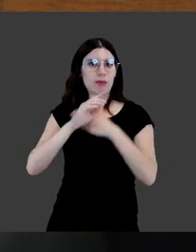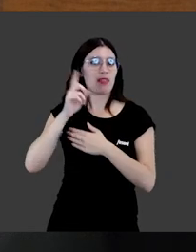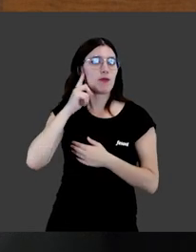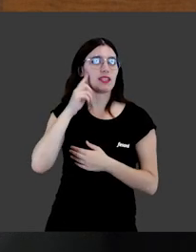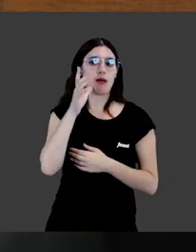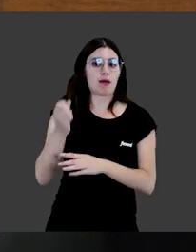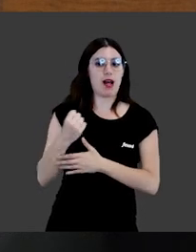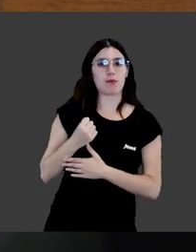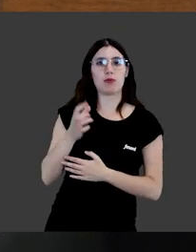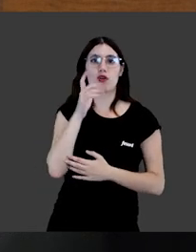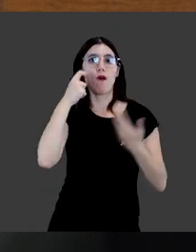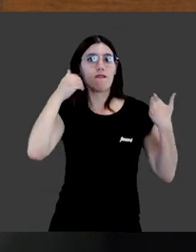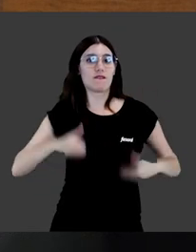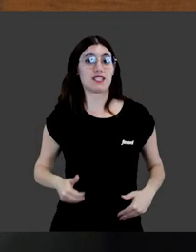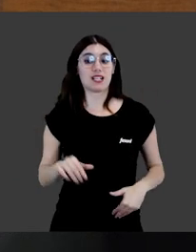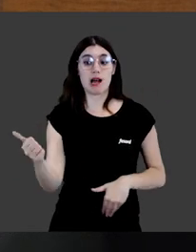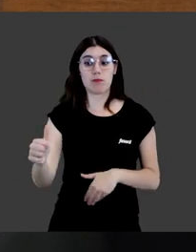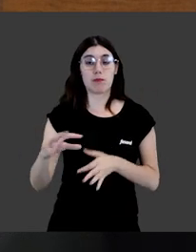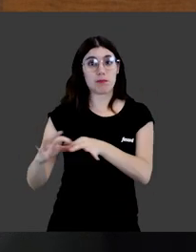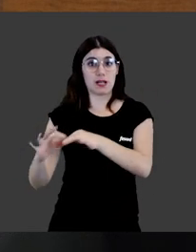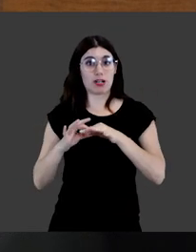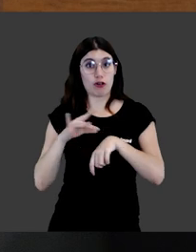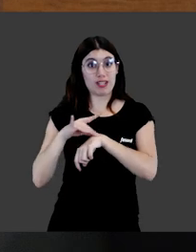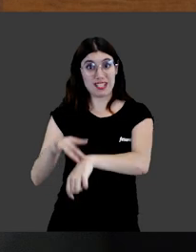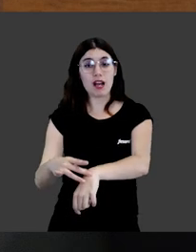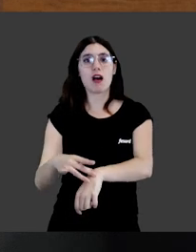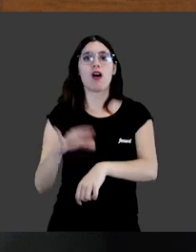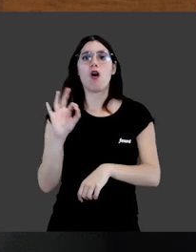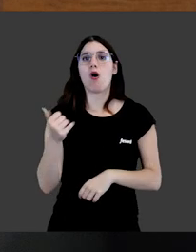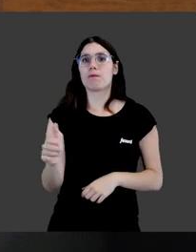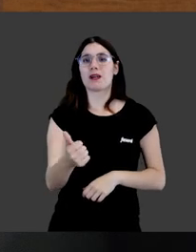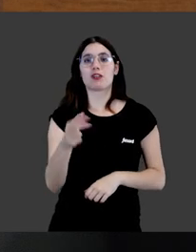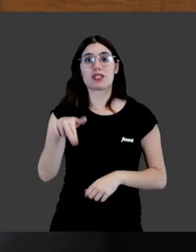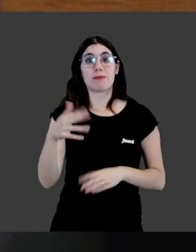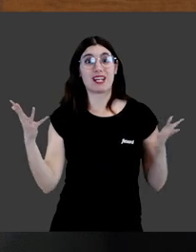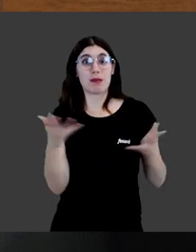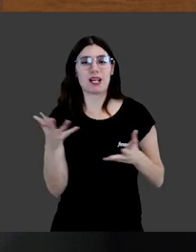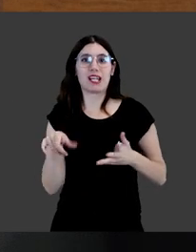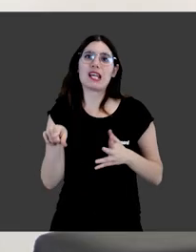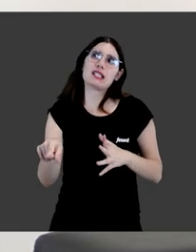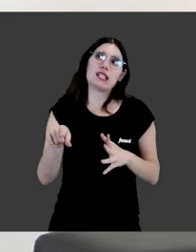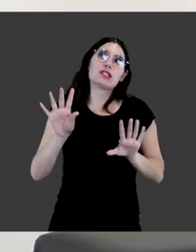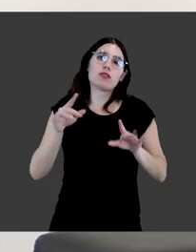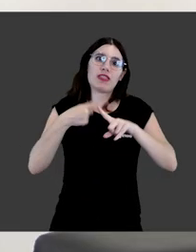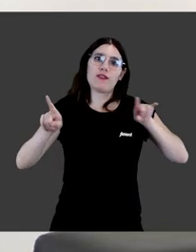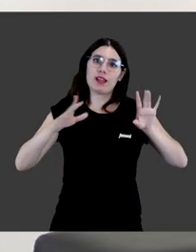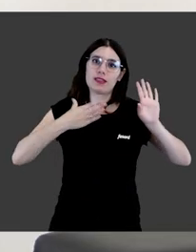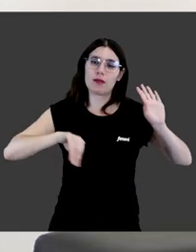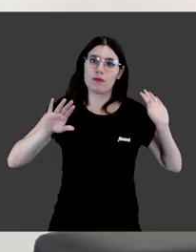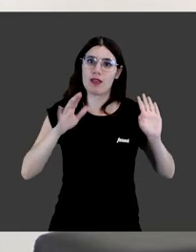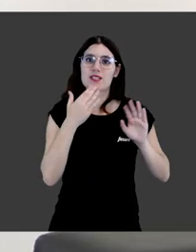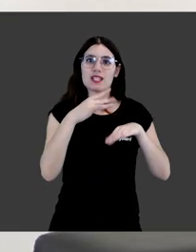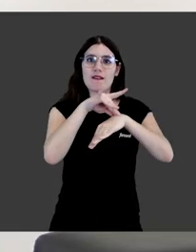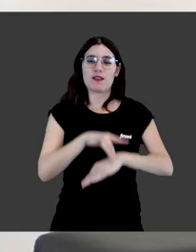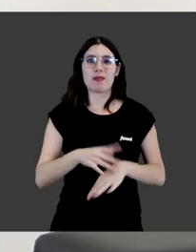o incluso también discapacidad física que pueden mover objetos y también los perros de emergencia que sirven para acompañar a